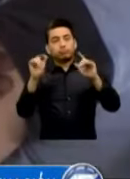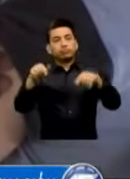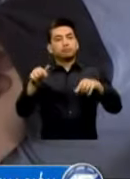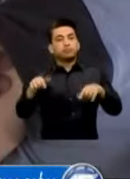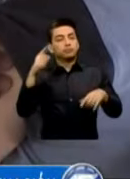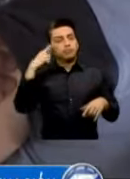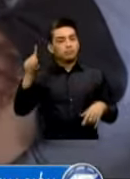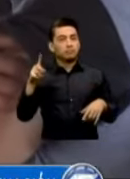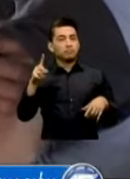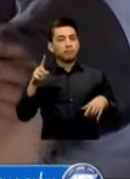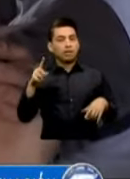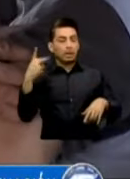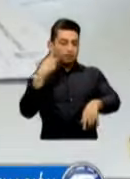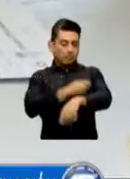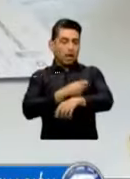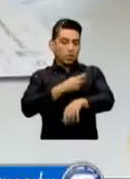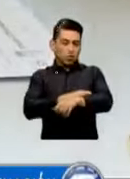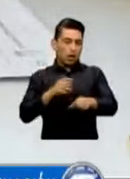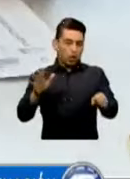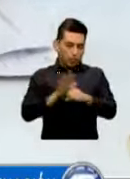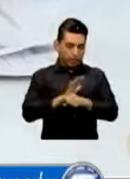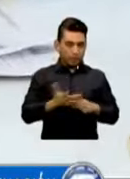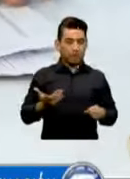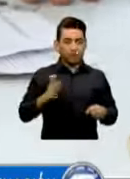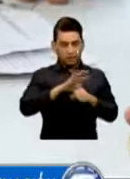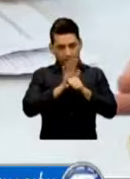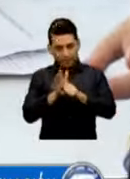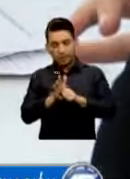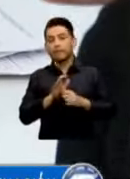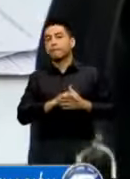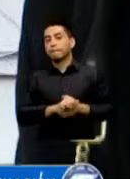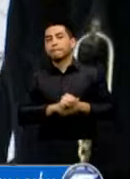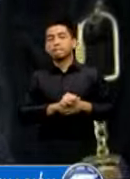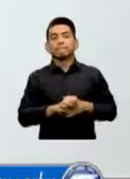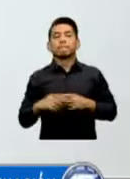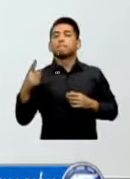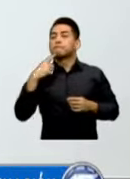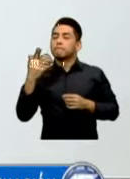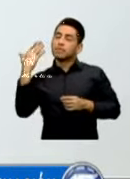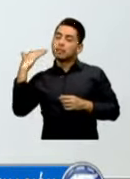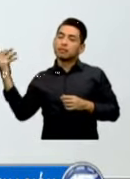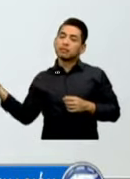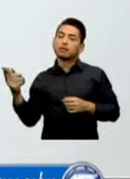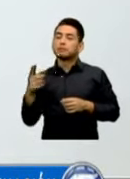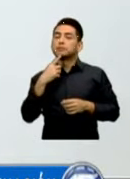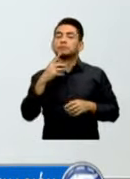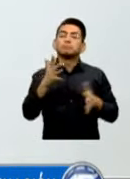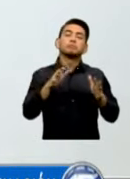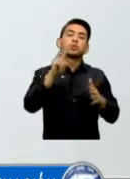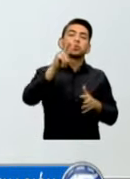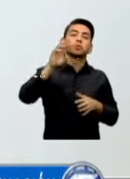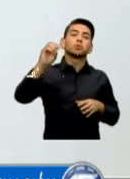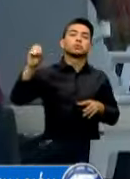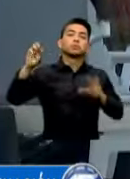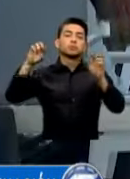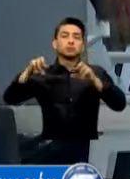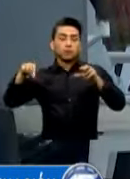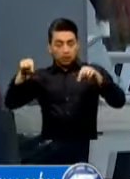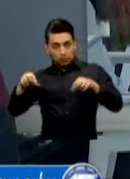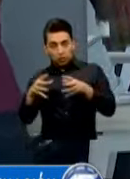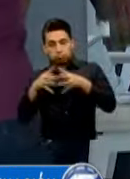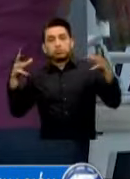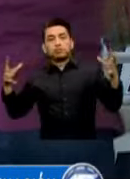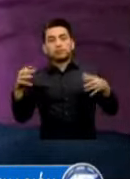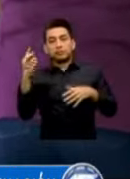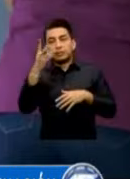esquema De vacunación Contra el COVID-19 Detallan Que con anterioridad Recibían cerca De 200 personas Pero ahora Son cerca De 350